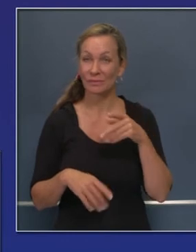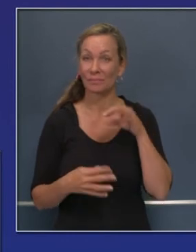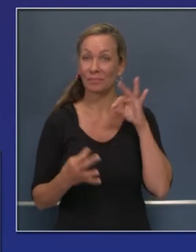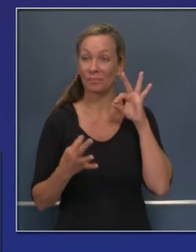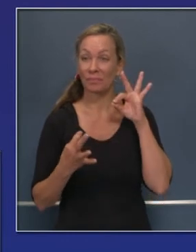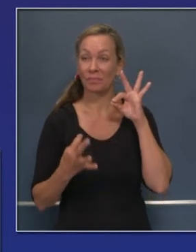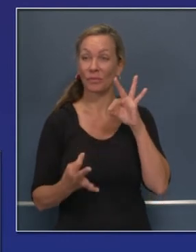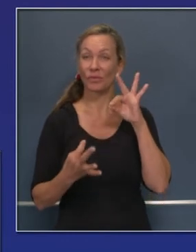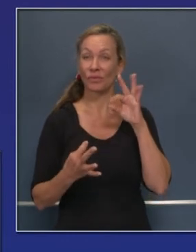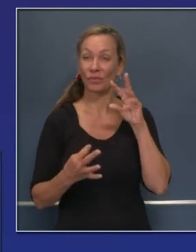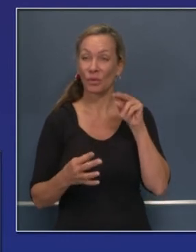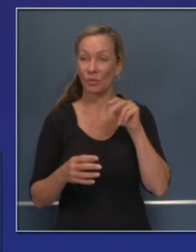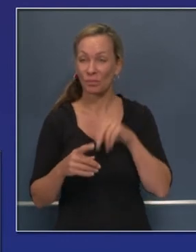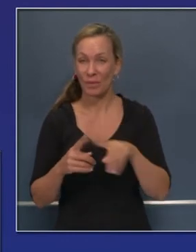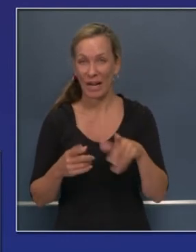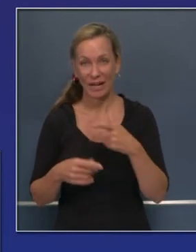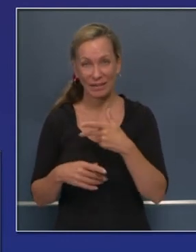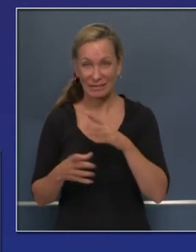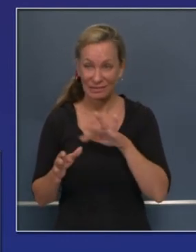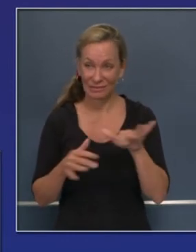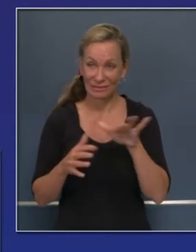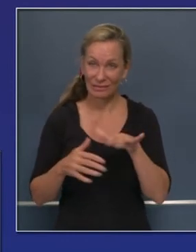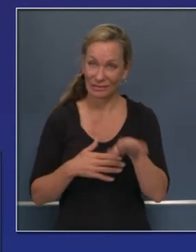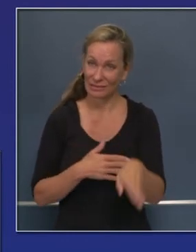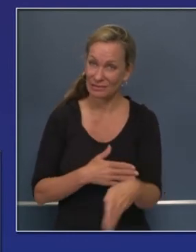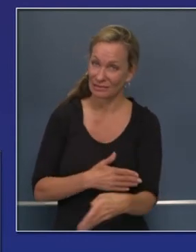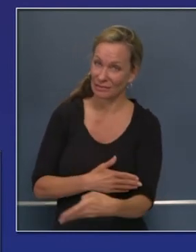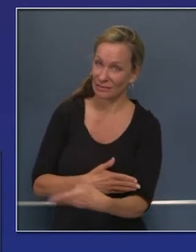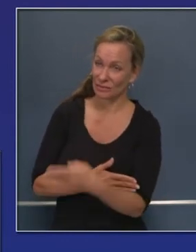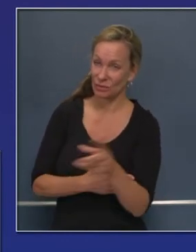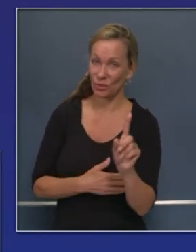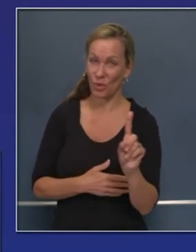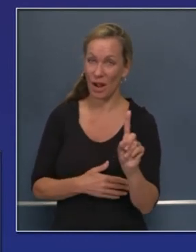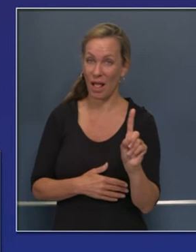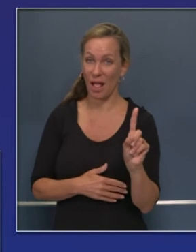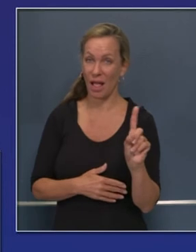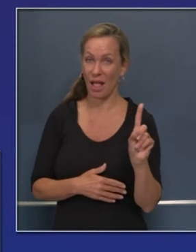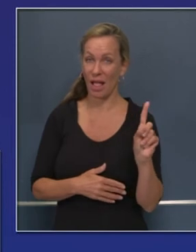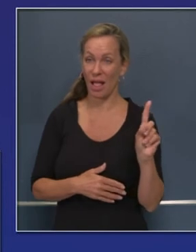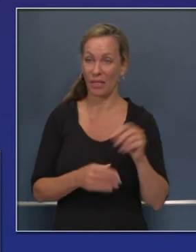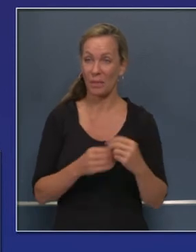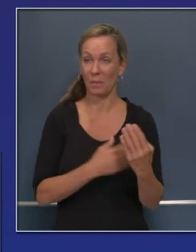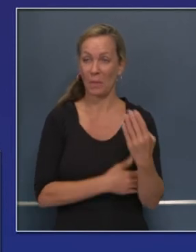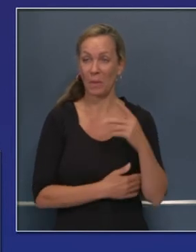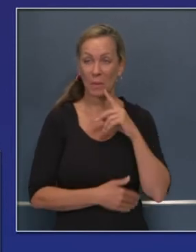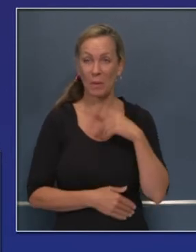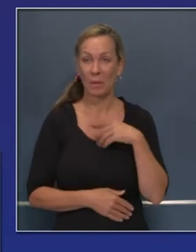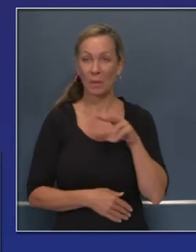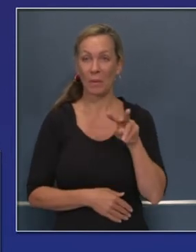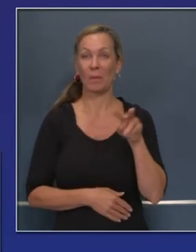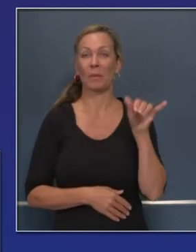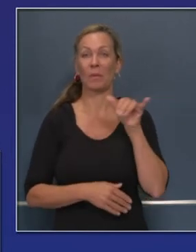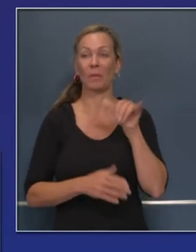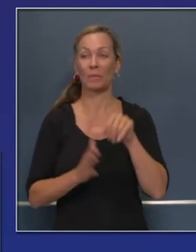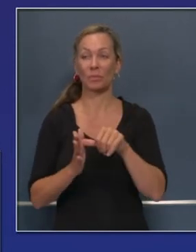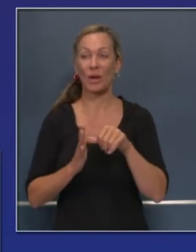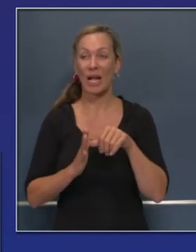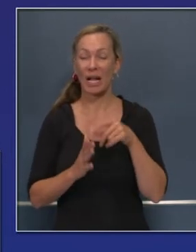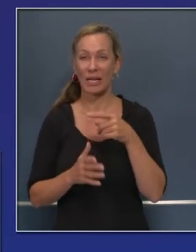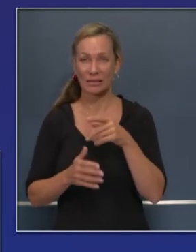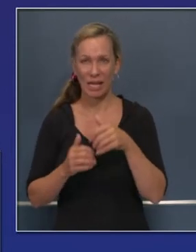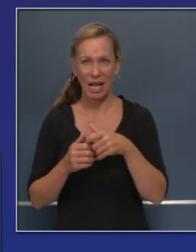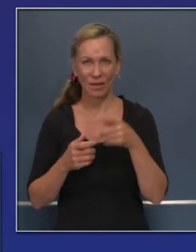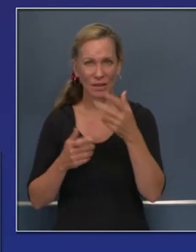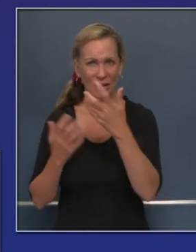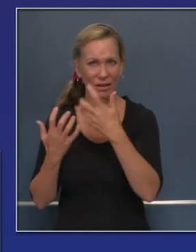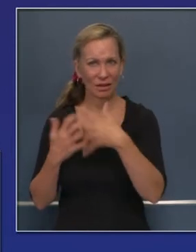somos humanos. Estamos tratando de hacer lo mejor posible, pero sí, claramente yo estuve impresionado y me sentí muy contento de ver la seriedad con la que la